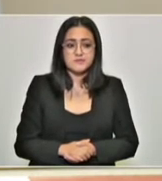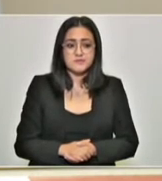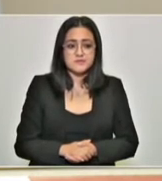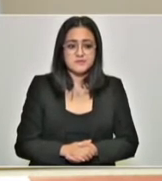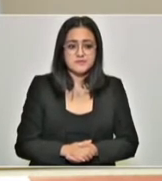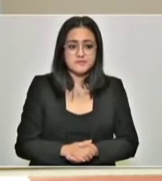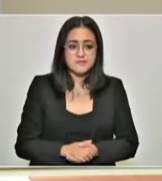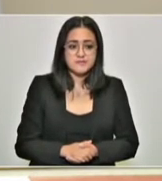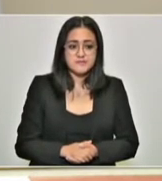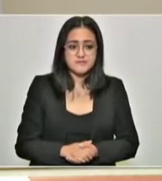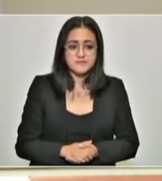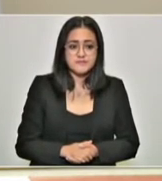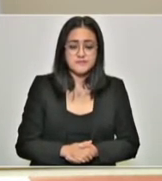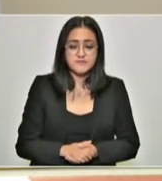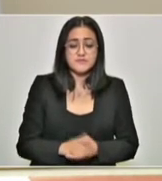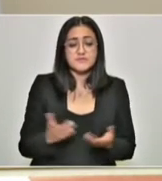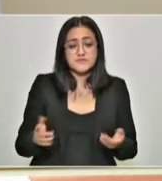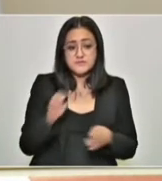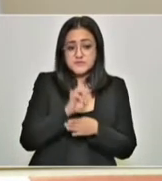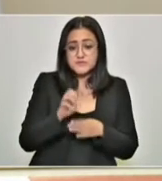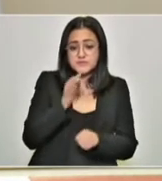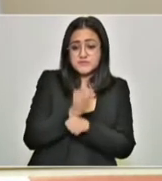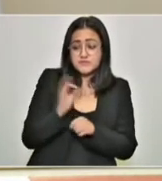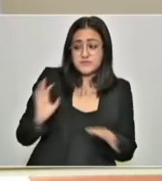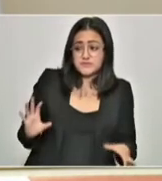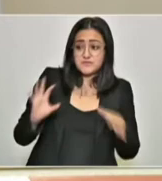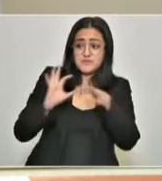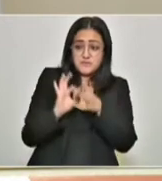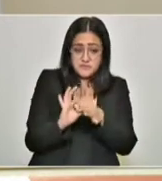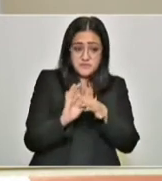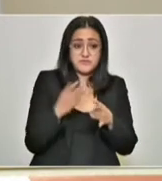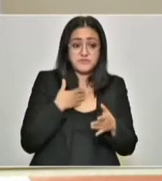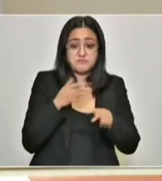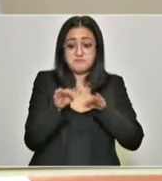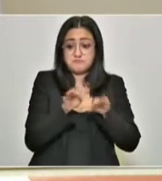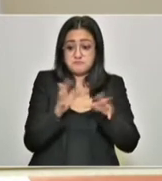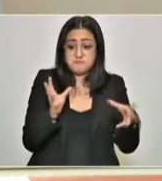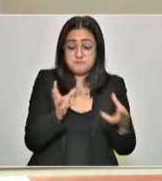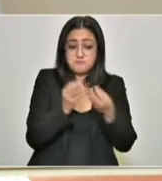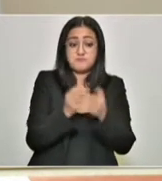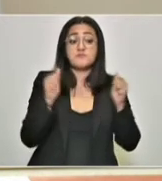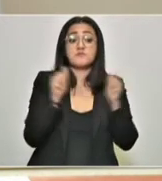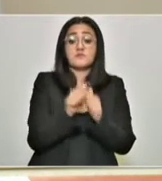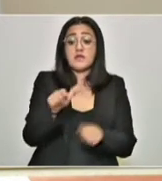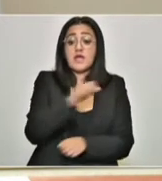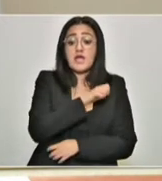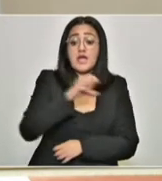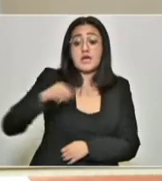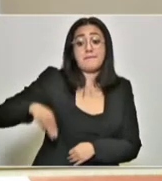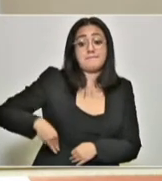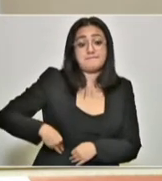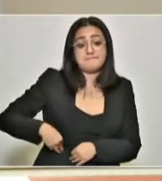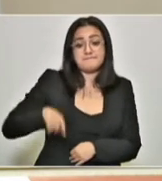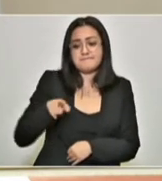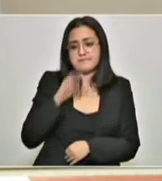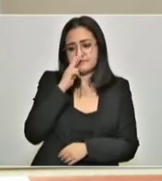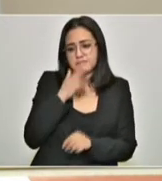Entonces, hay que limpiar en coordinación con los ayuntamientos,